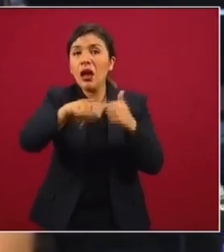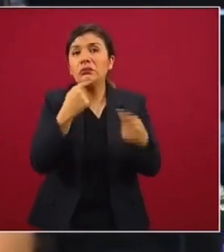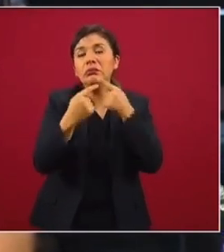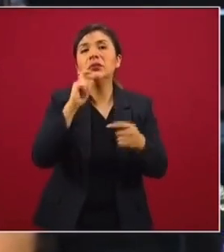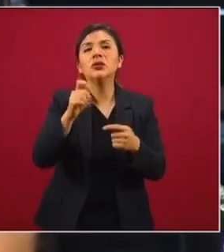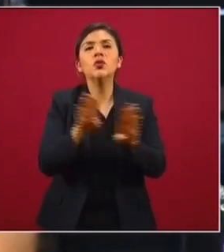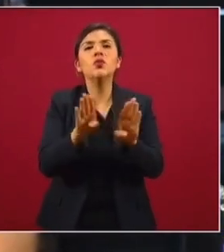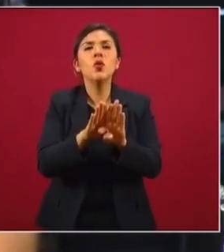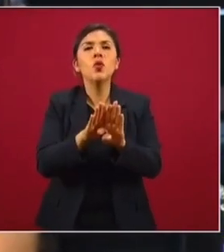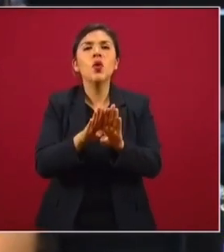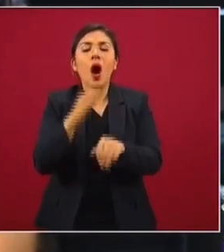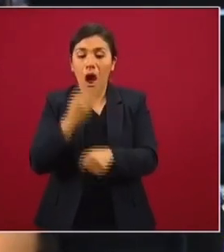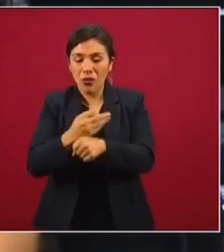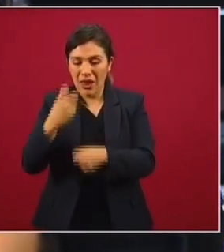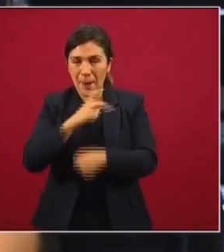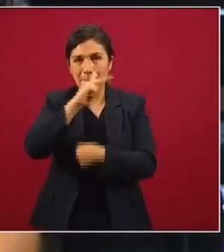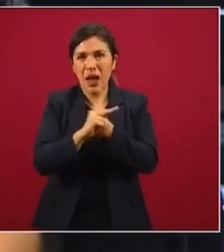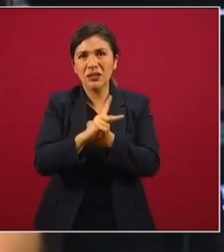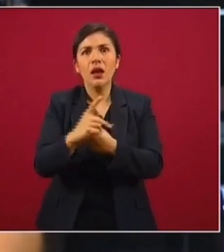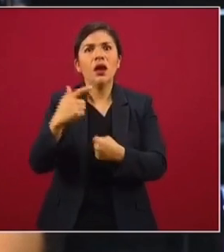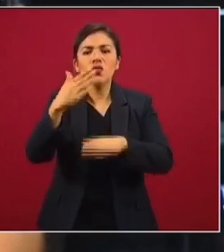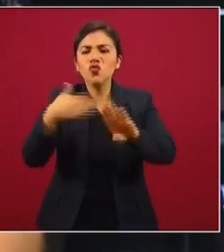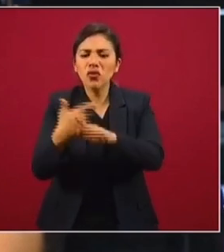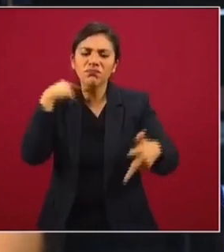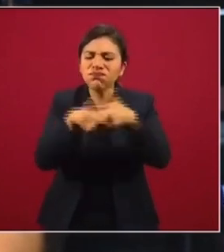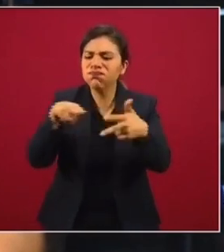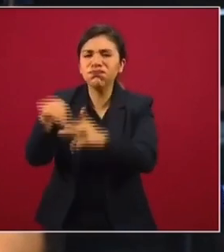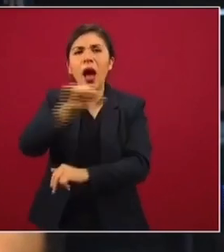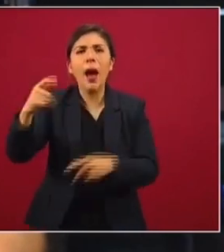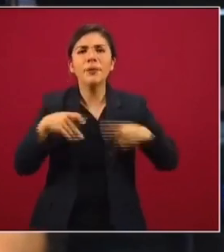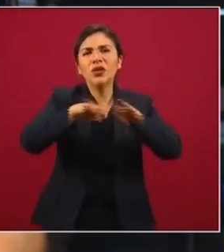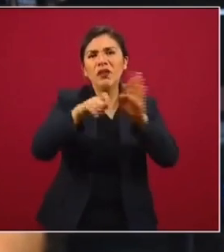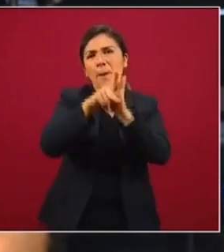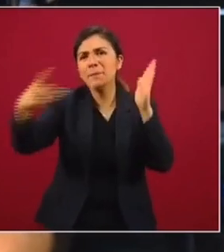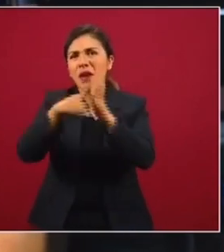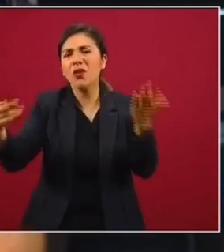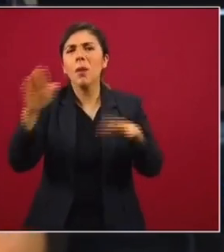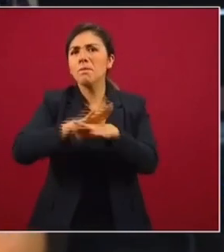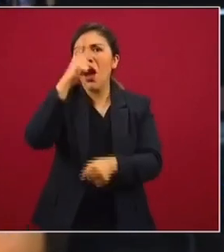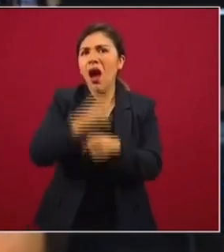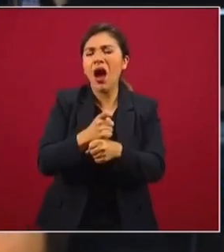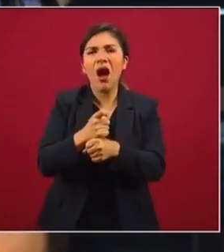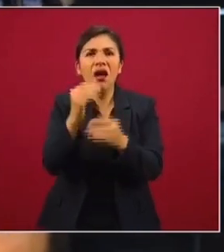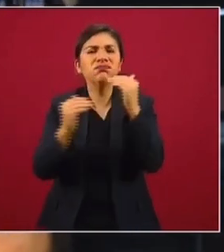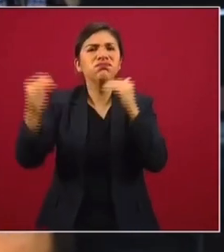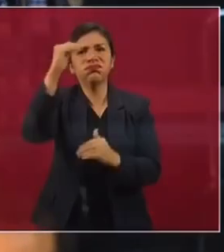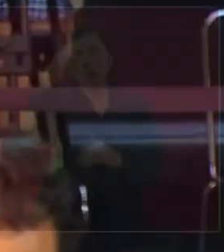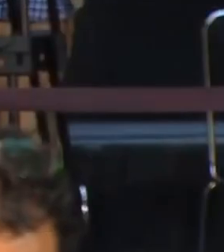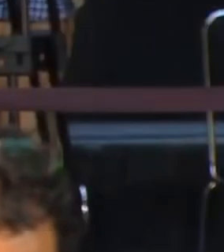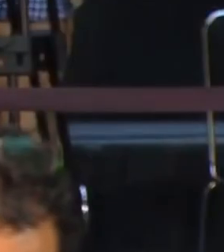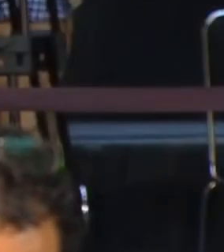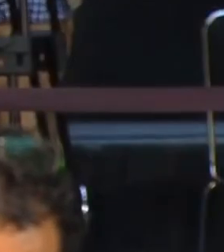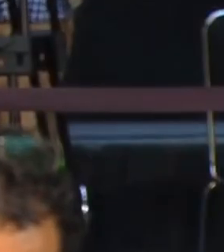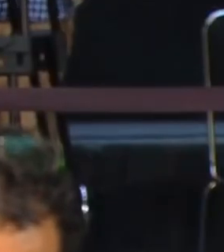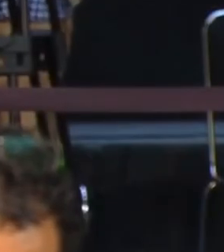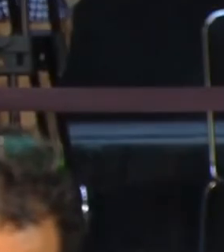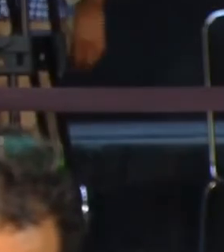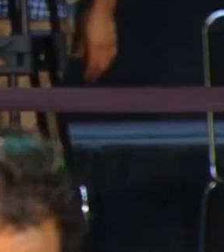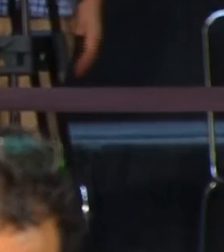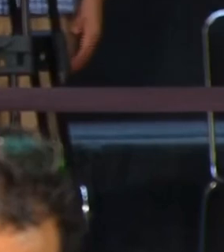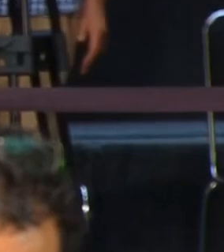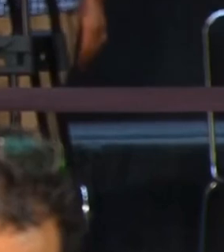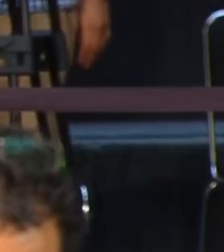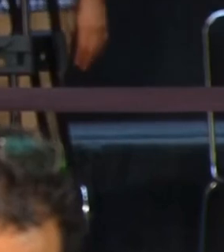sicariatum mediático en un país donde se asesinan periodistas, donde han ocupado desafortunadamente lugares muy arriba en torno a las agresiones a medios de comunicación.